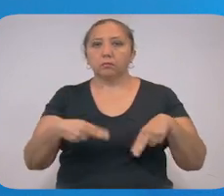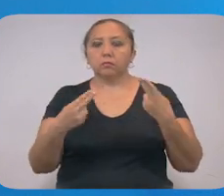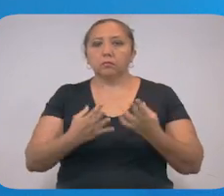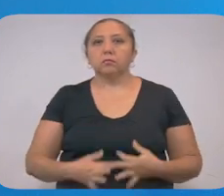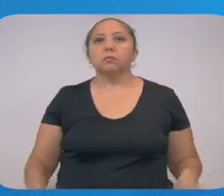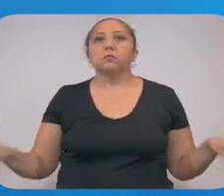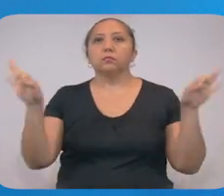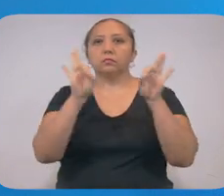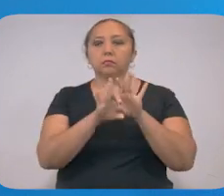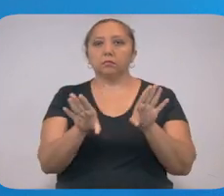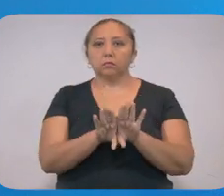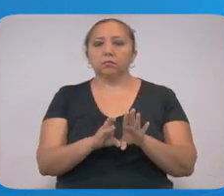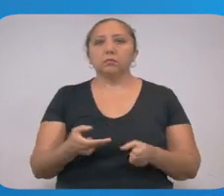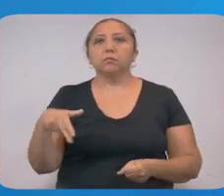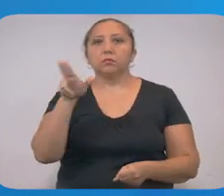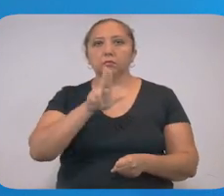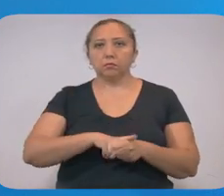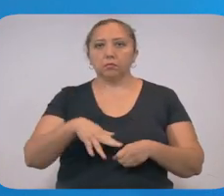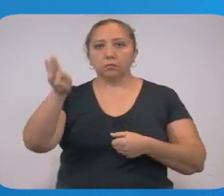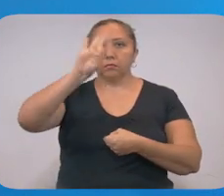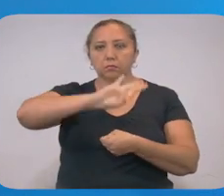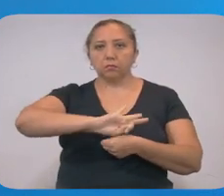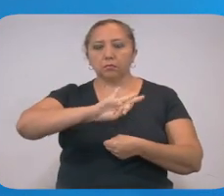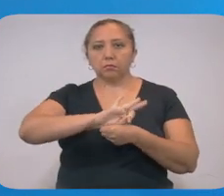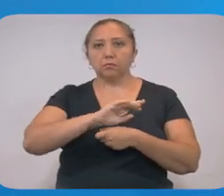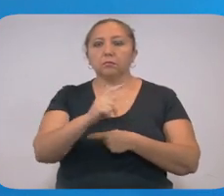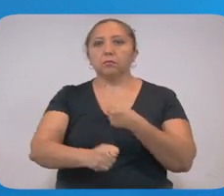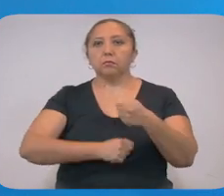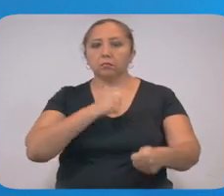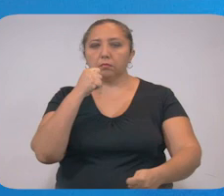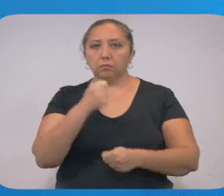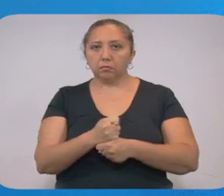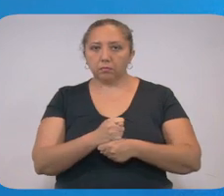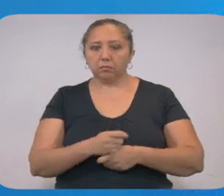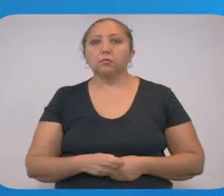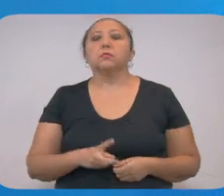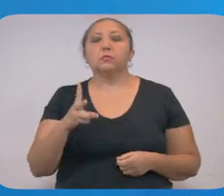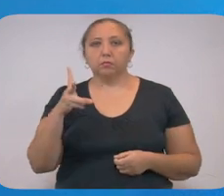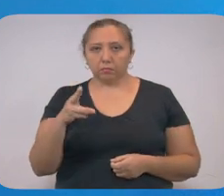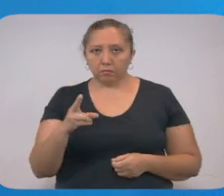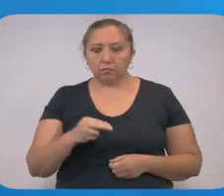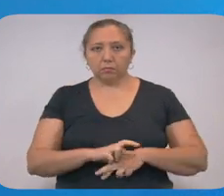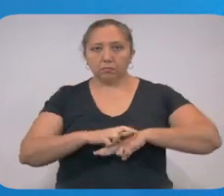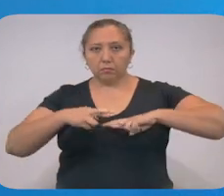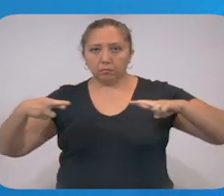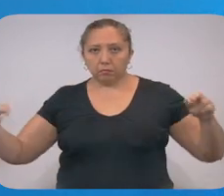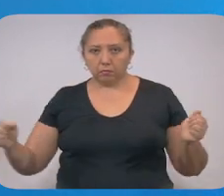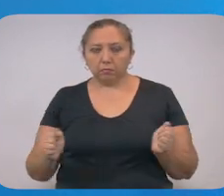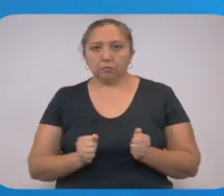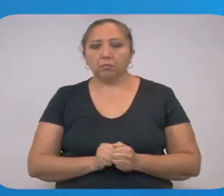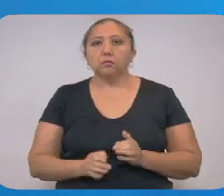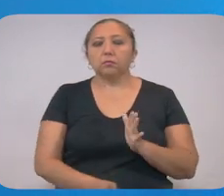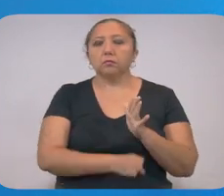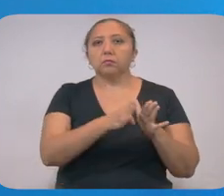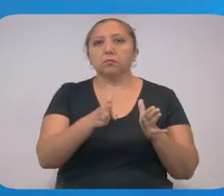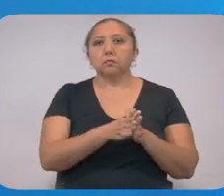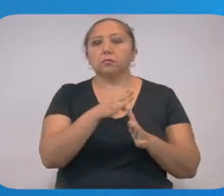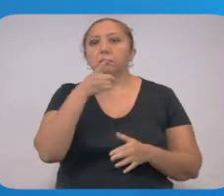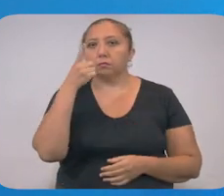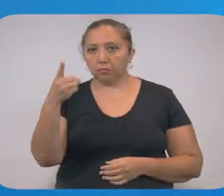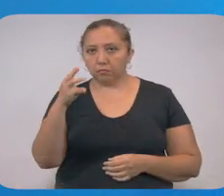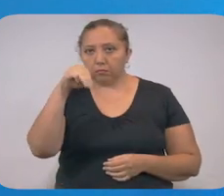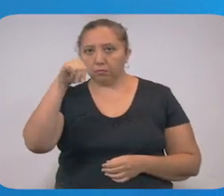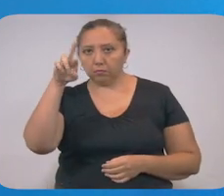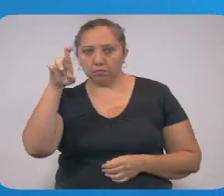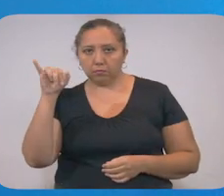esenciales, como hospitales, farmacias, tiendas de víveres. También los relacionados con la construcción, la minería